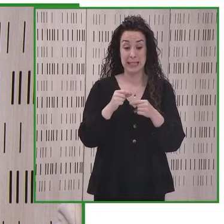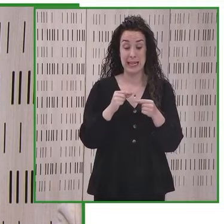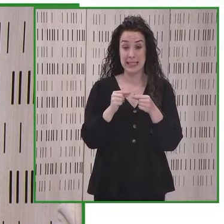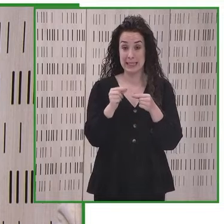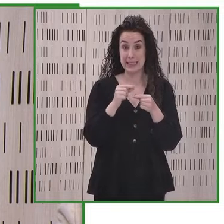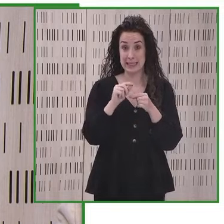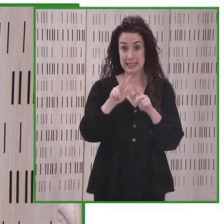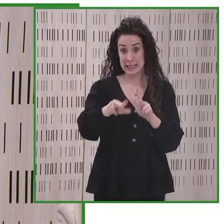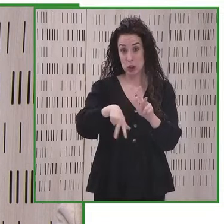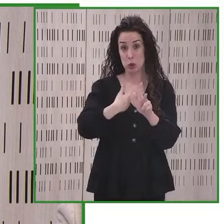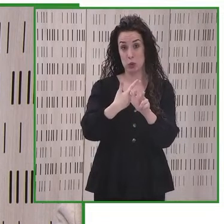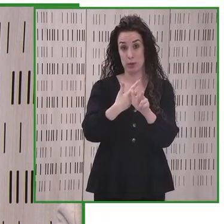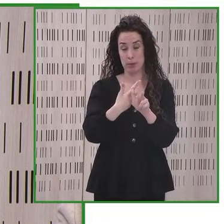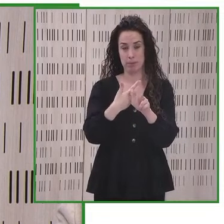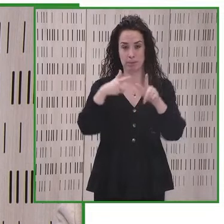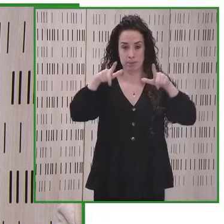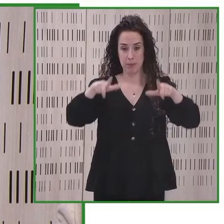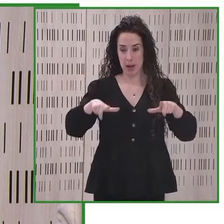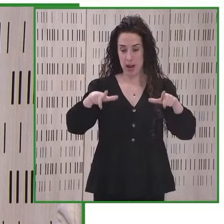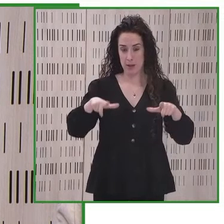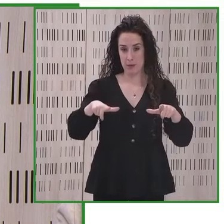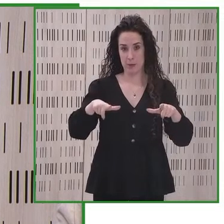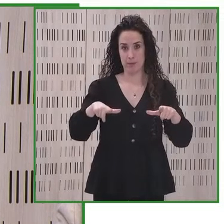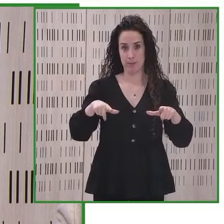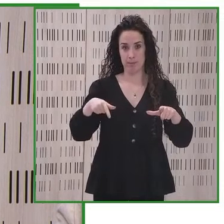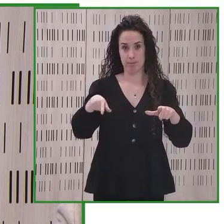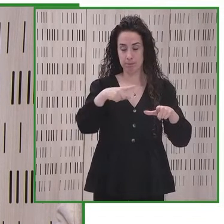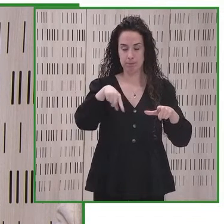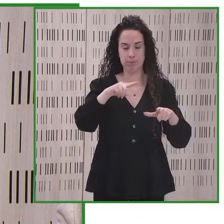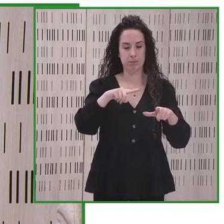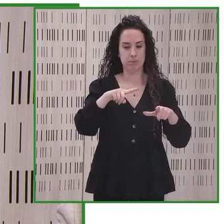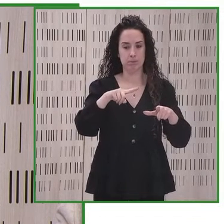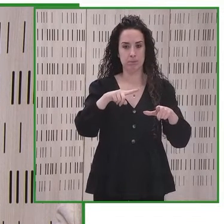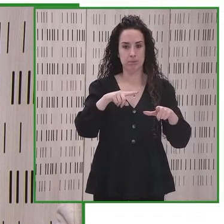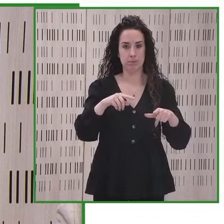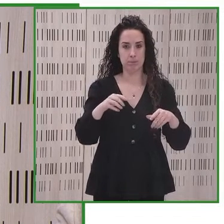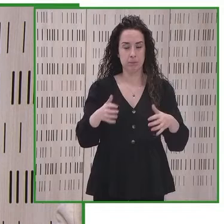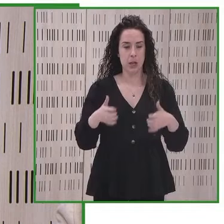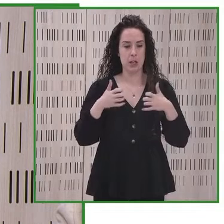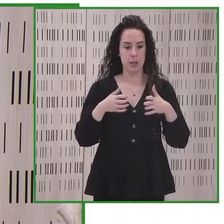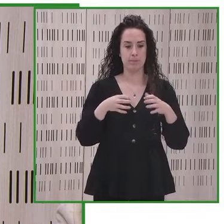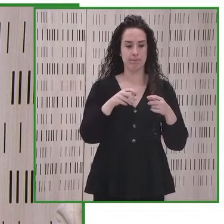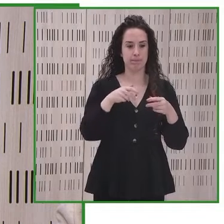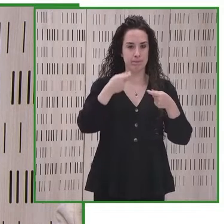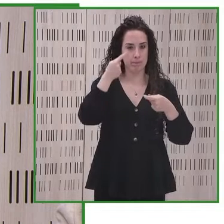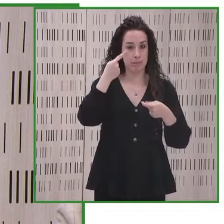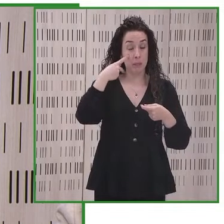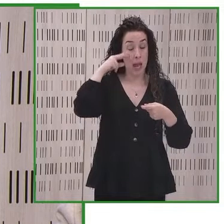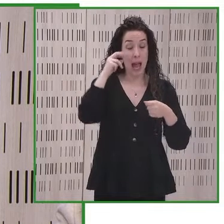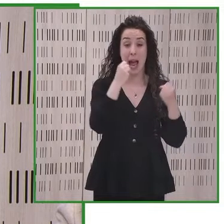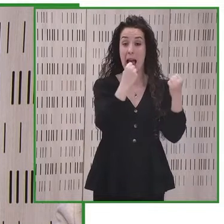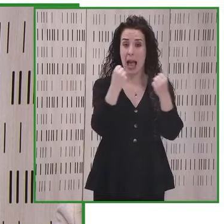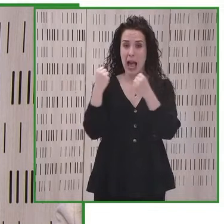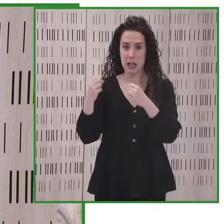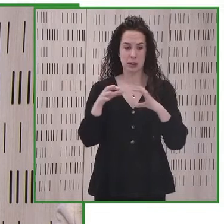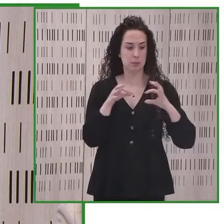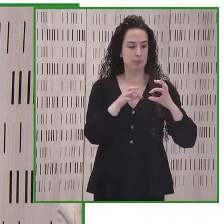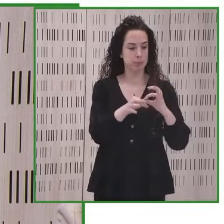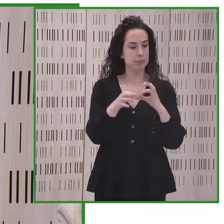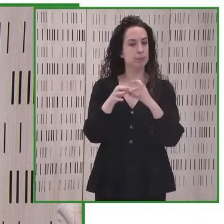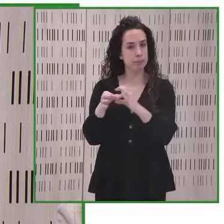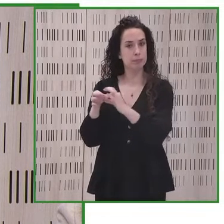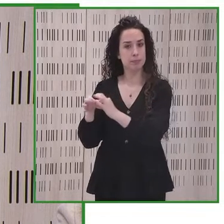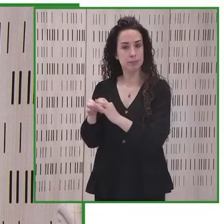creado una plataforma que conecta a todos los